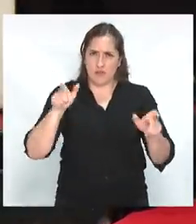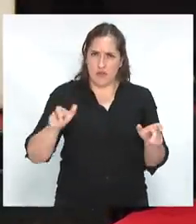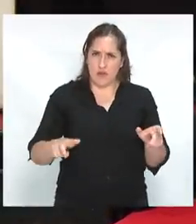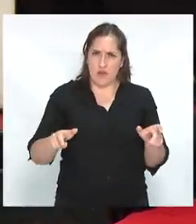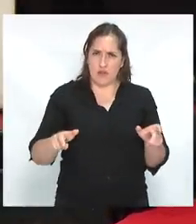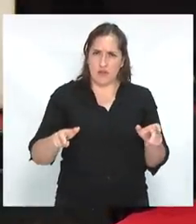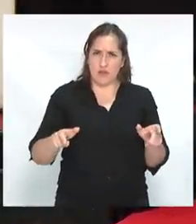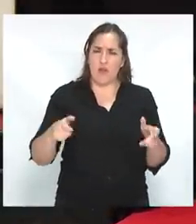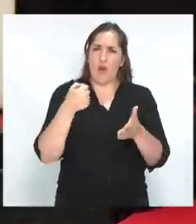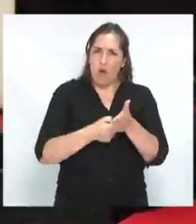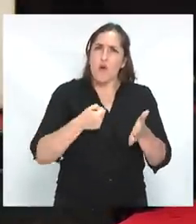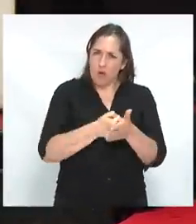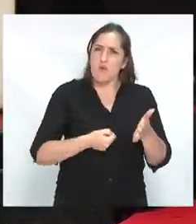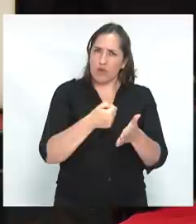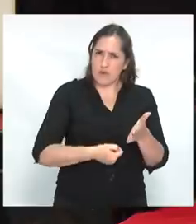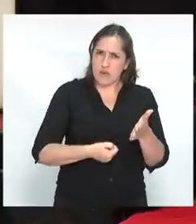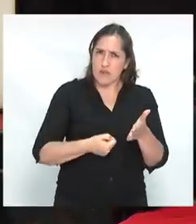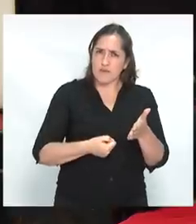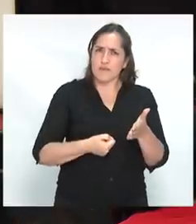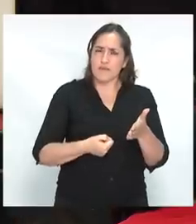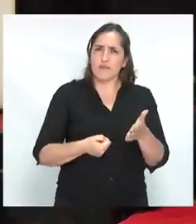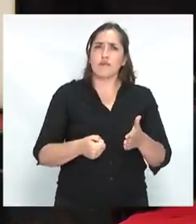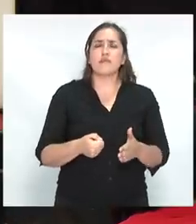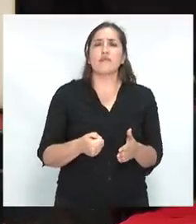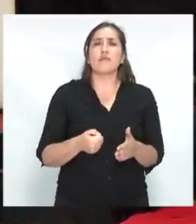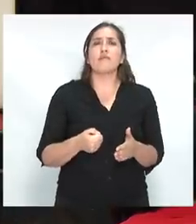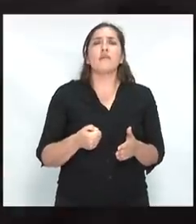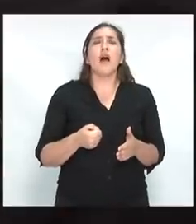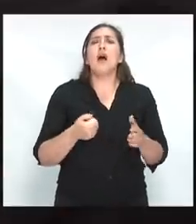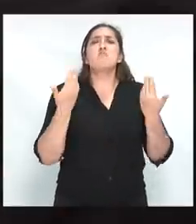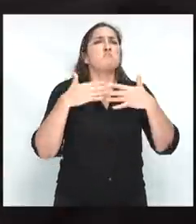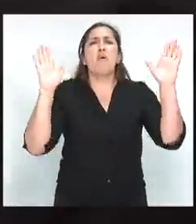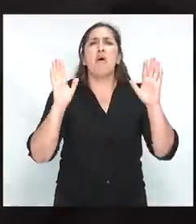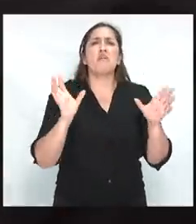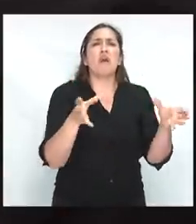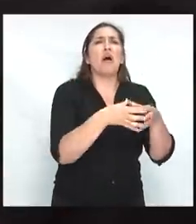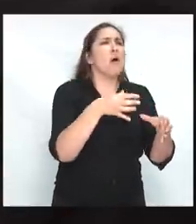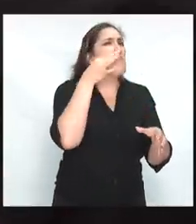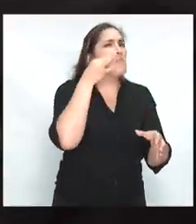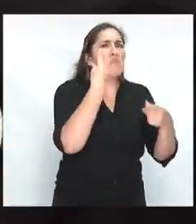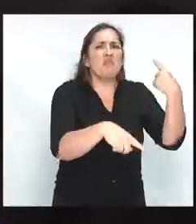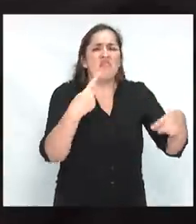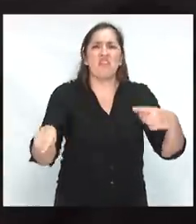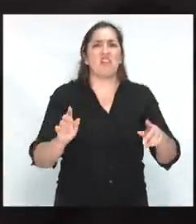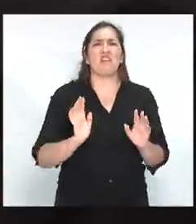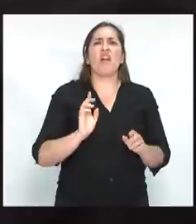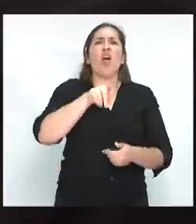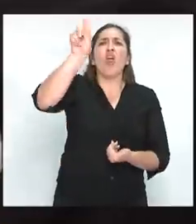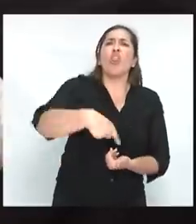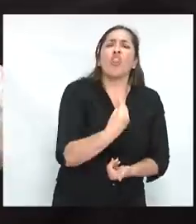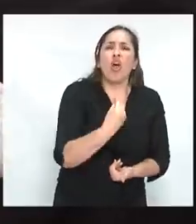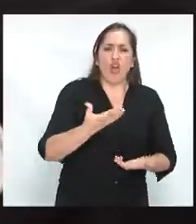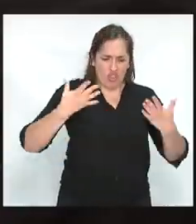intervenga el color de piel, el lugar de origen, la